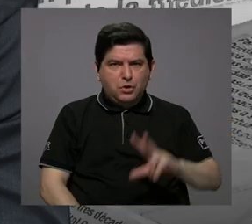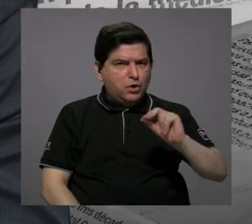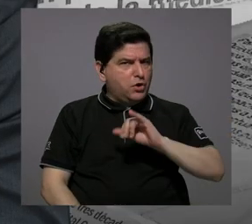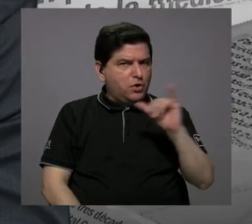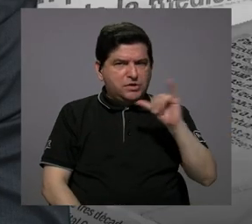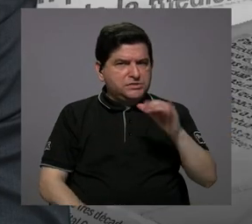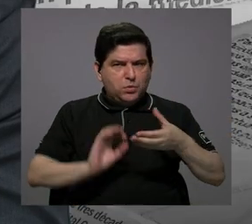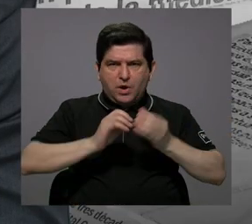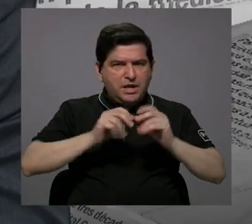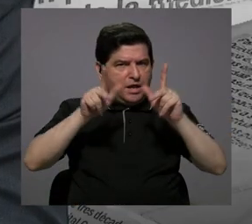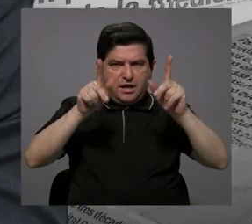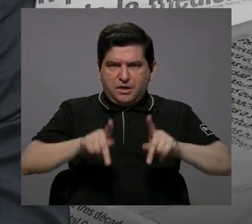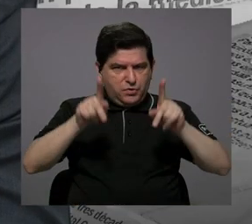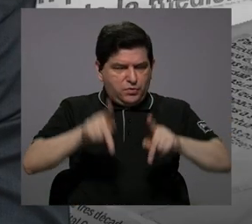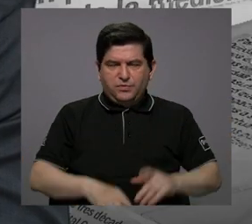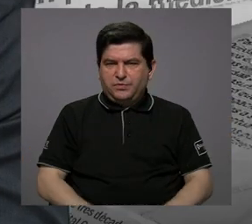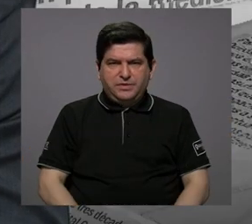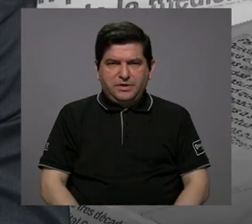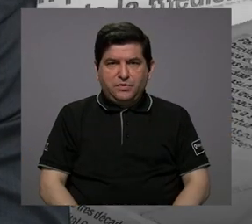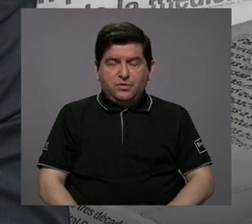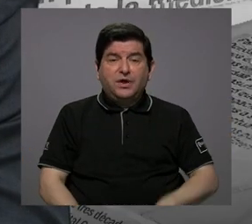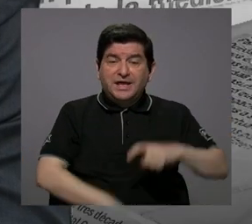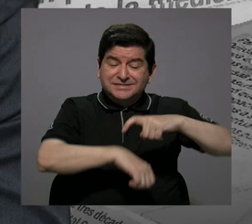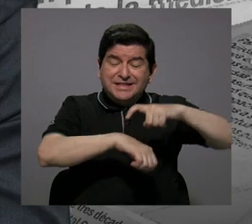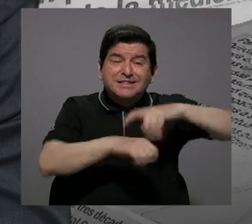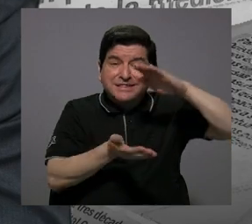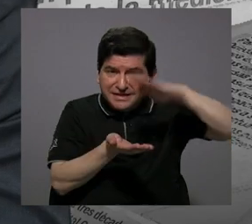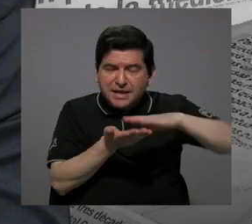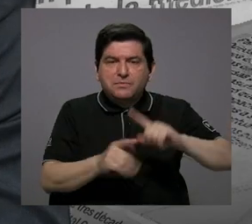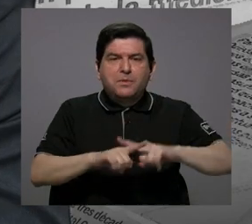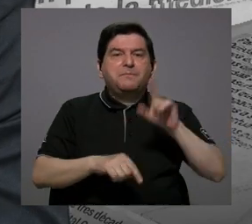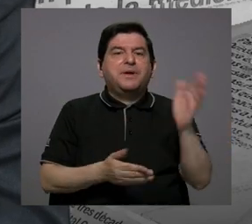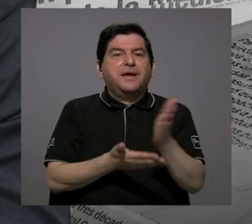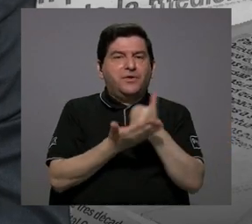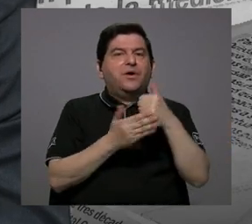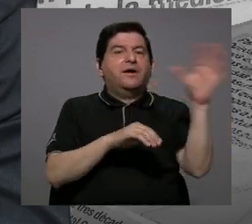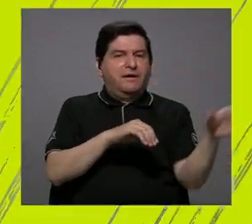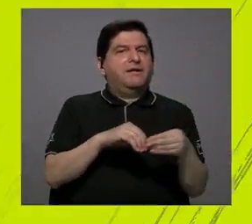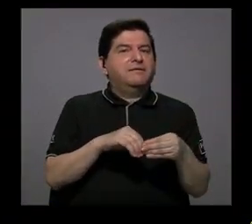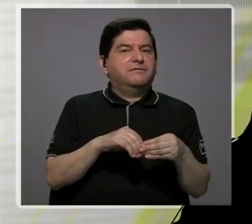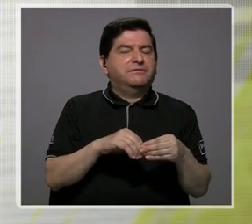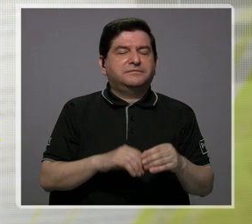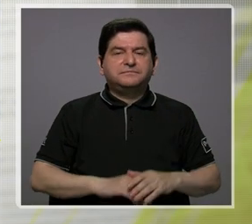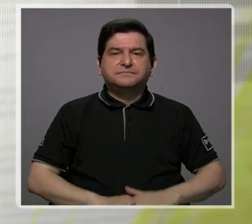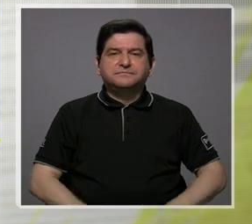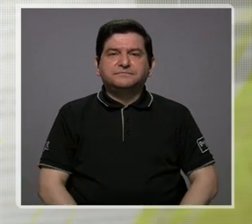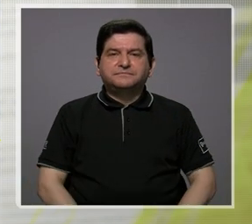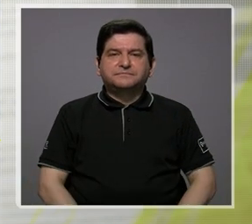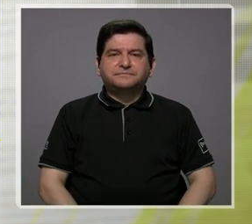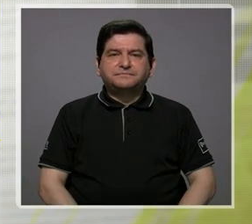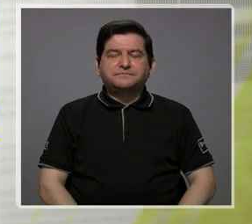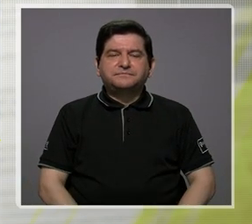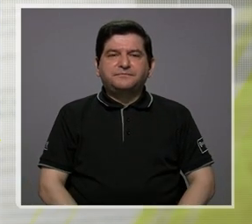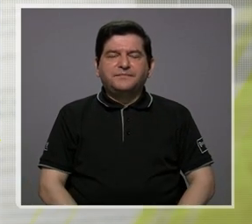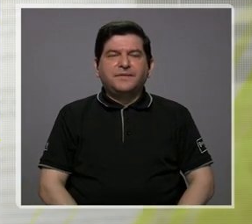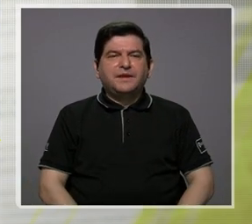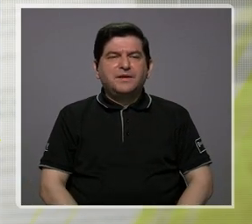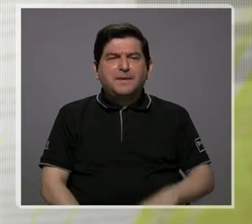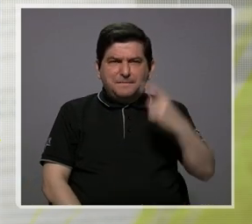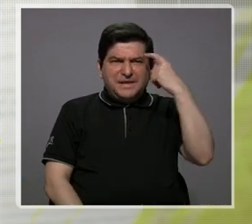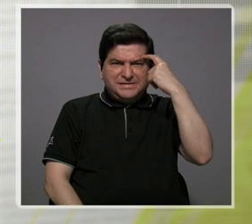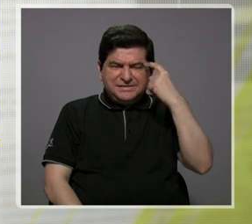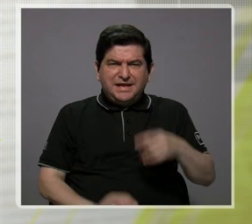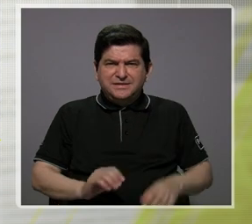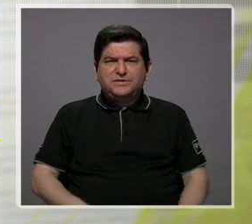la cantidad de pacientes, sino la disminución de los tiempos. Pero hay un detalle, cuando promediamos los